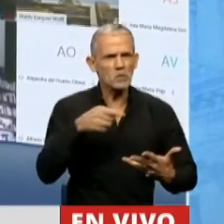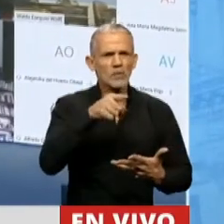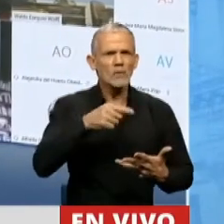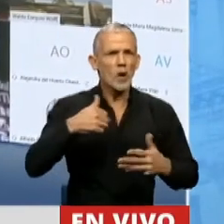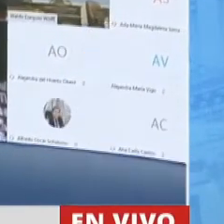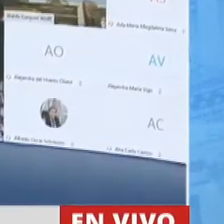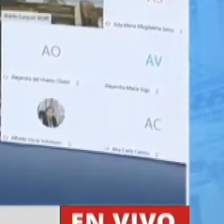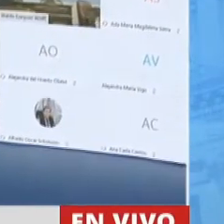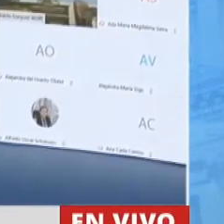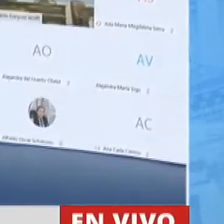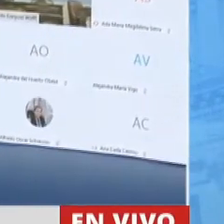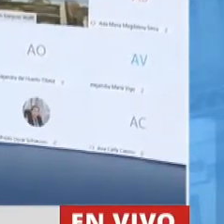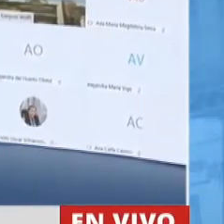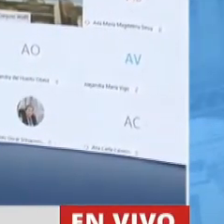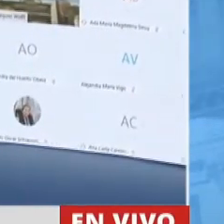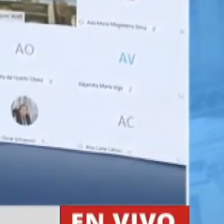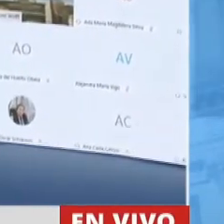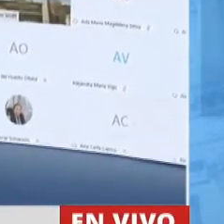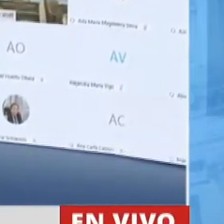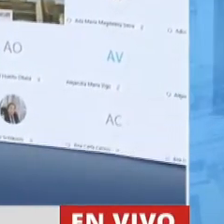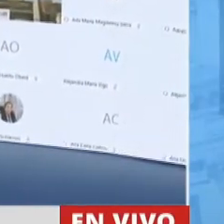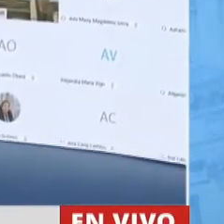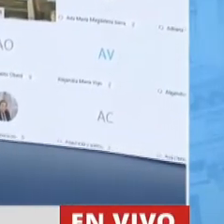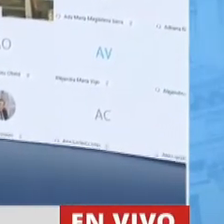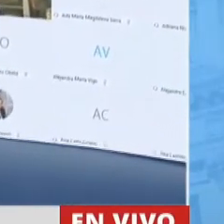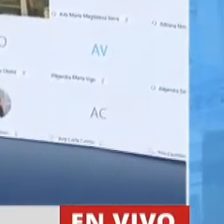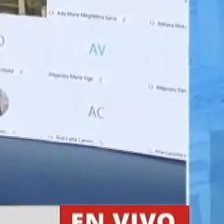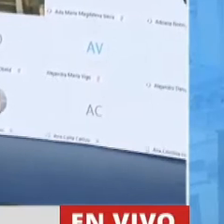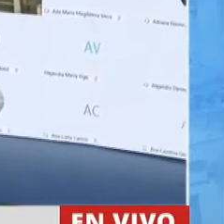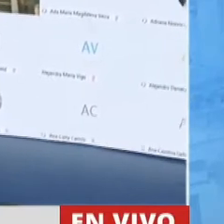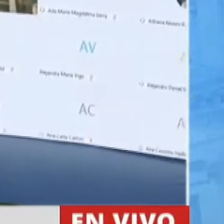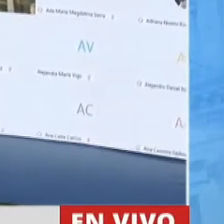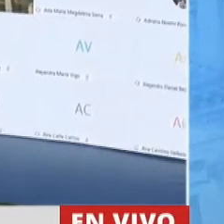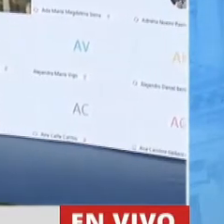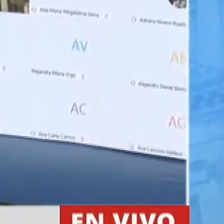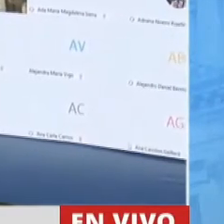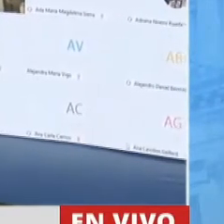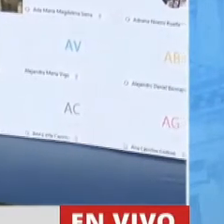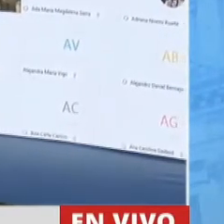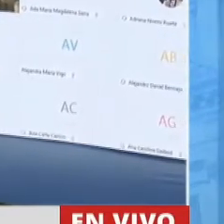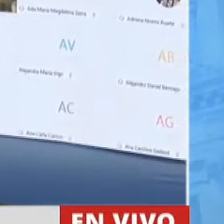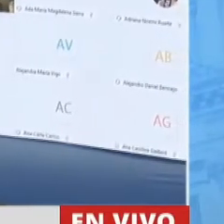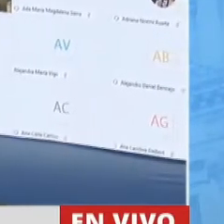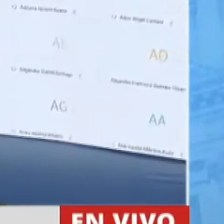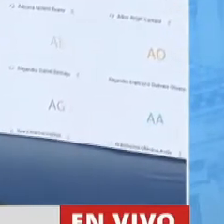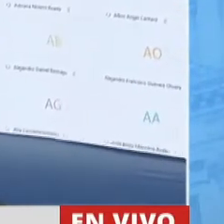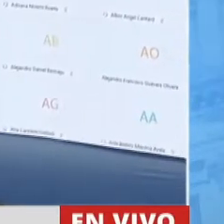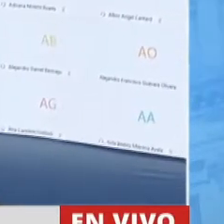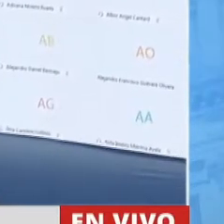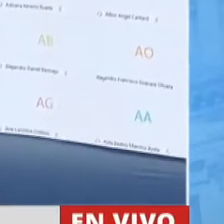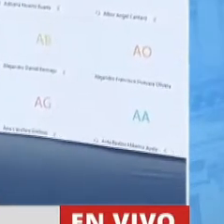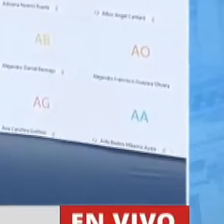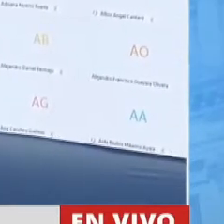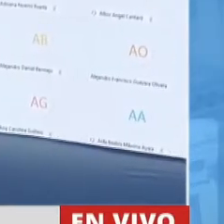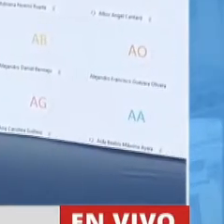televisión, solamente desde muchos kilómetros donde ocurren los hechos, sino que también tienen una formación presidente de vanguardia, muchos de